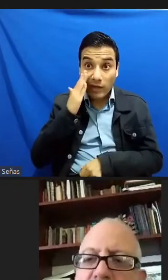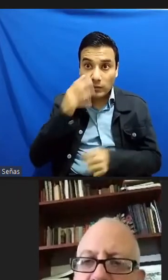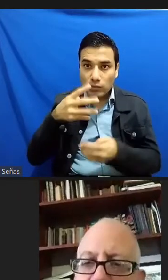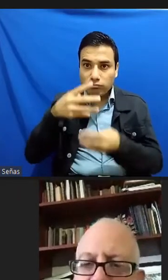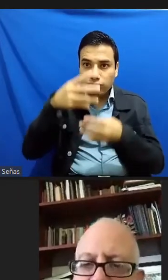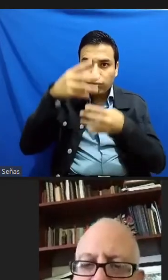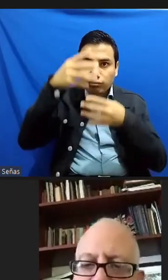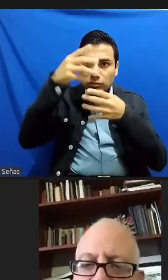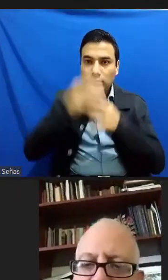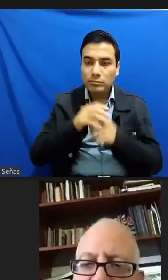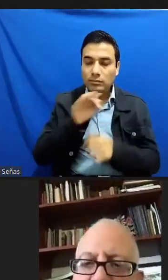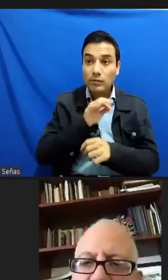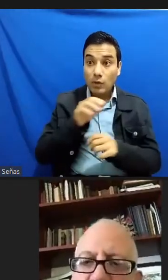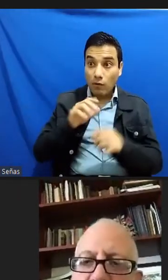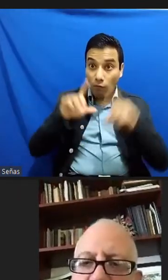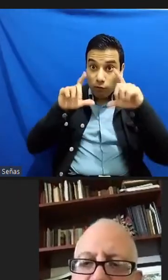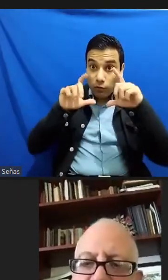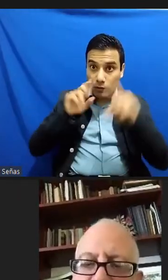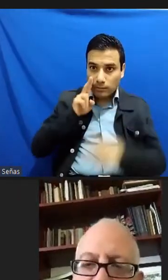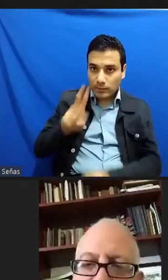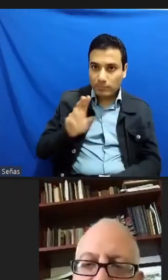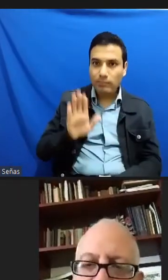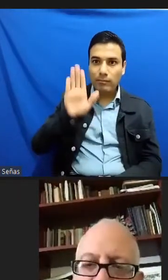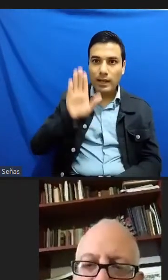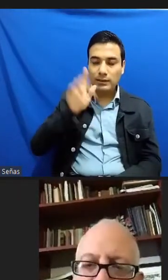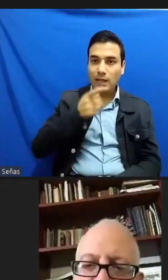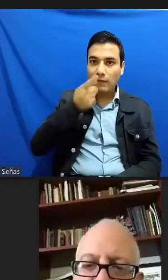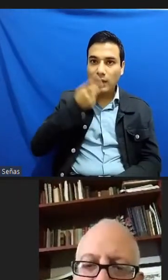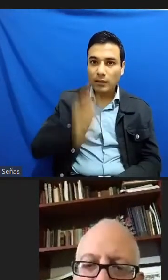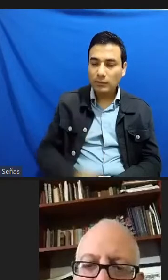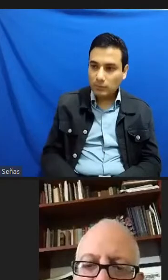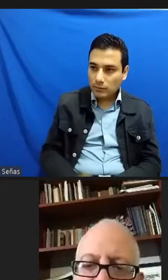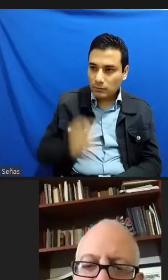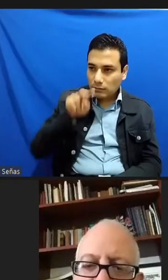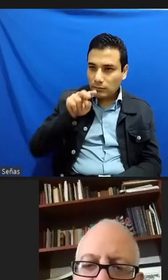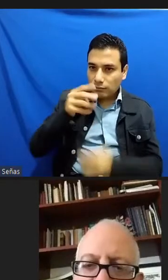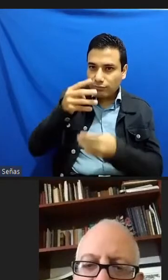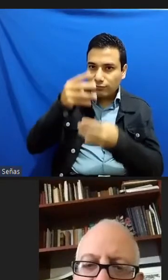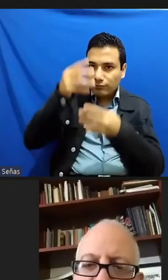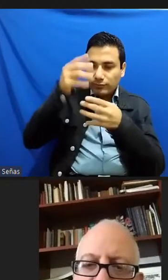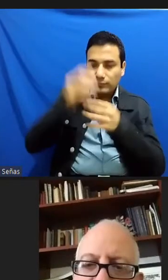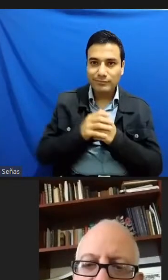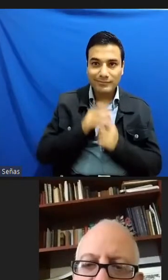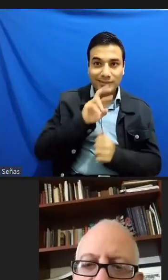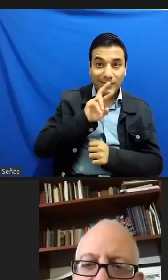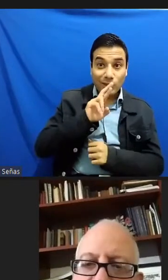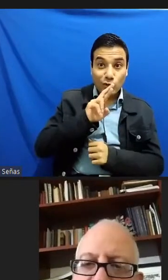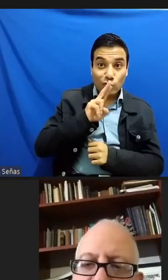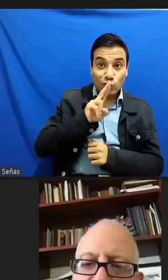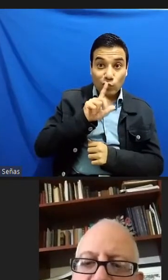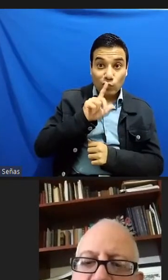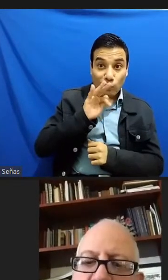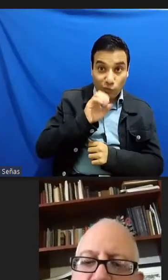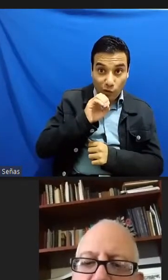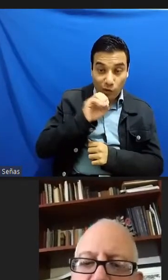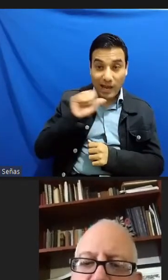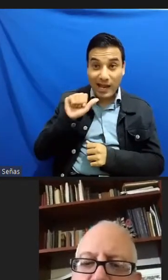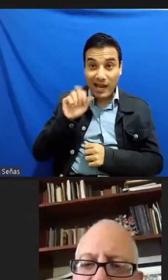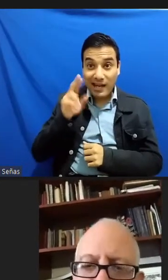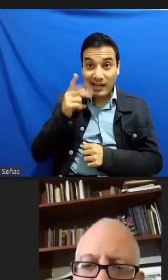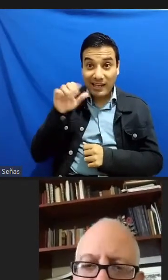les cuenta las fotos entonces allí Arguedas y Rulfo no podían prever el cambio